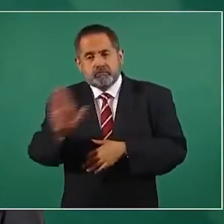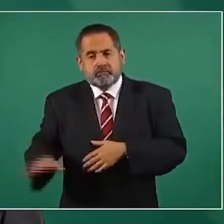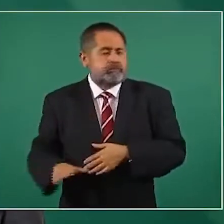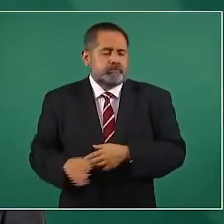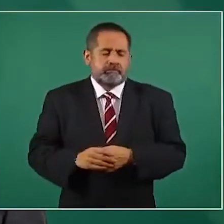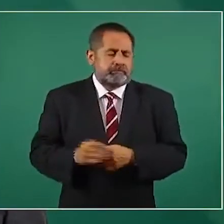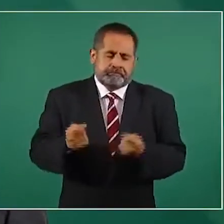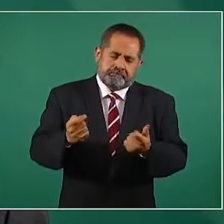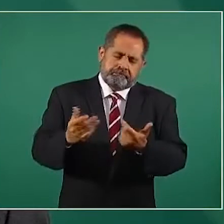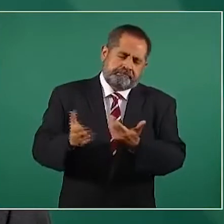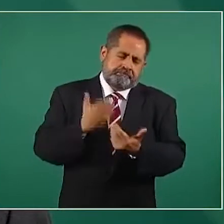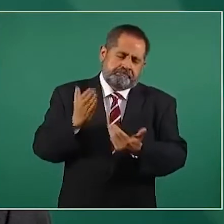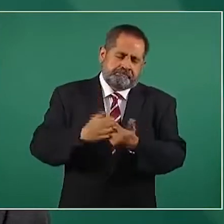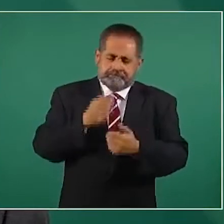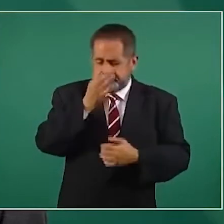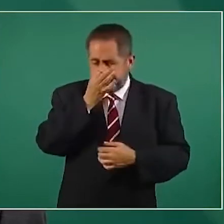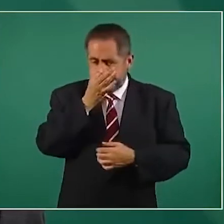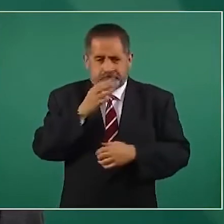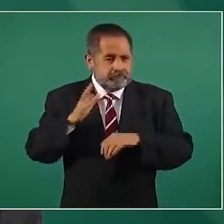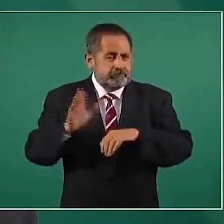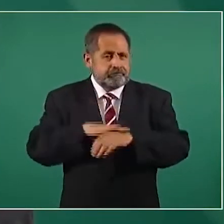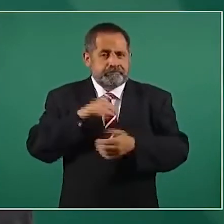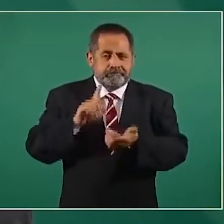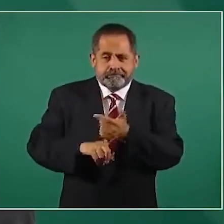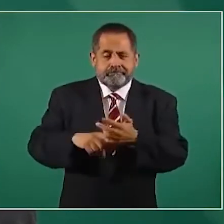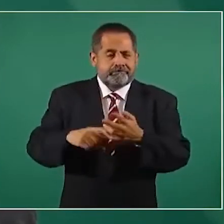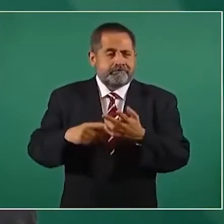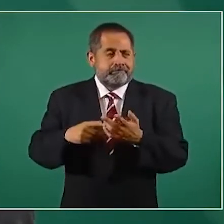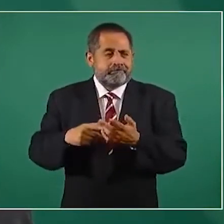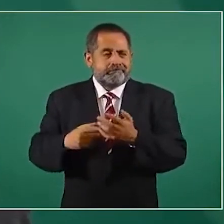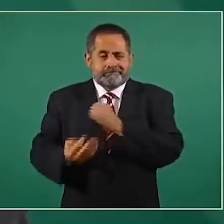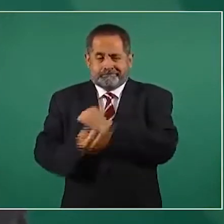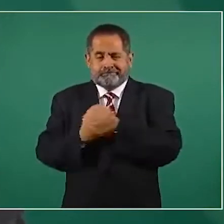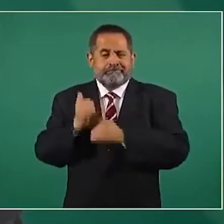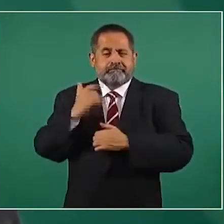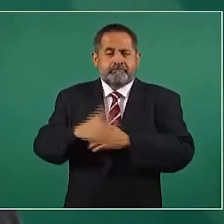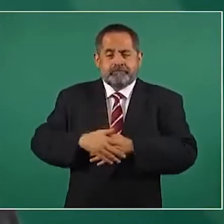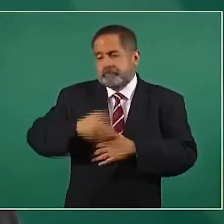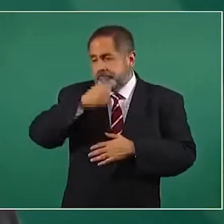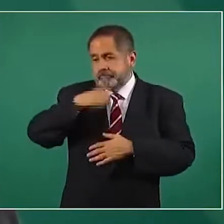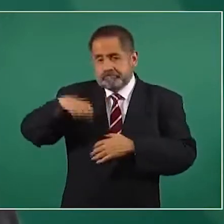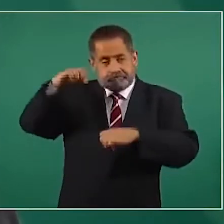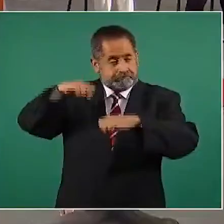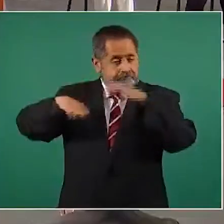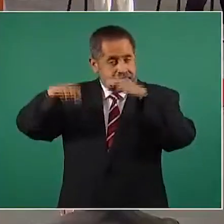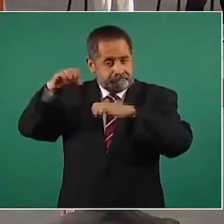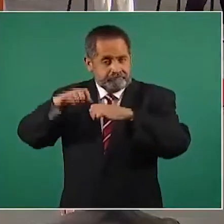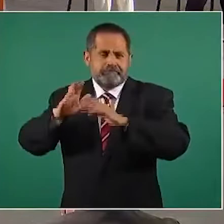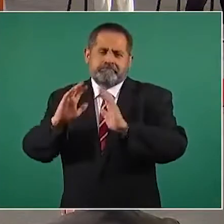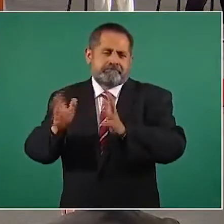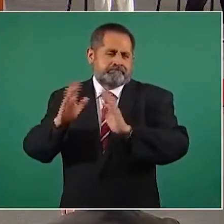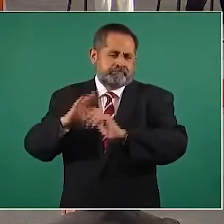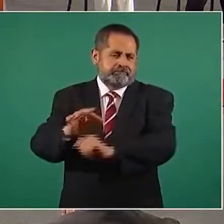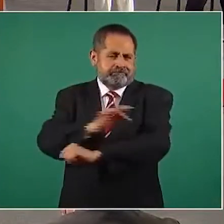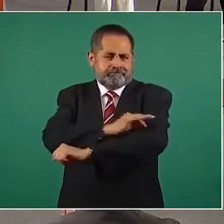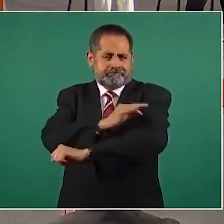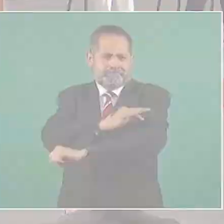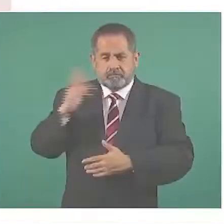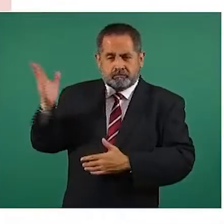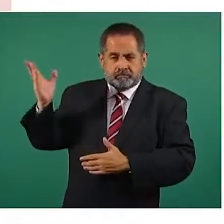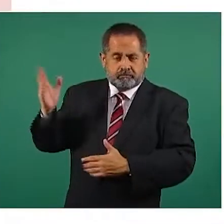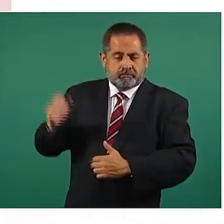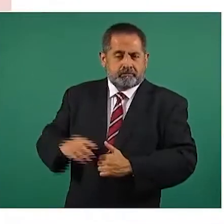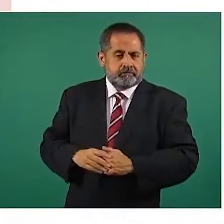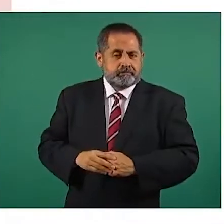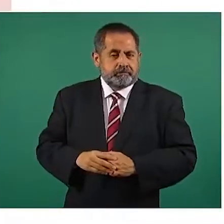por el hecho de que son personas de menor riesgo y las personas de mayor riesgo ya han sido vacunadas en su mayoría.